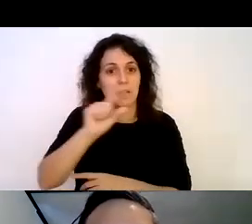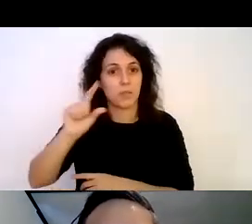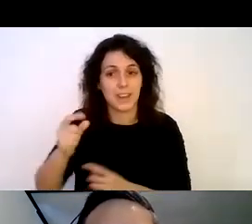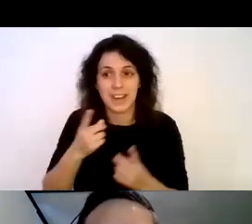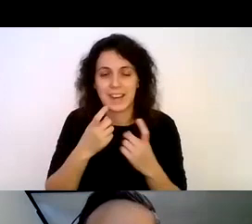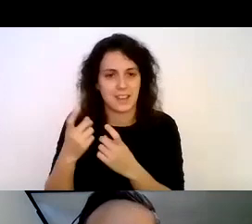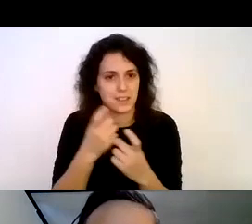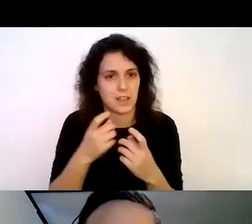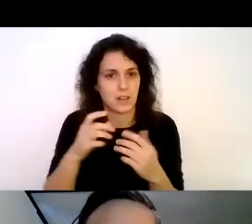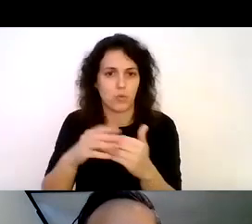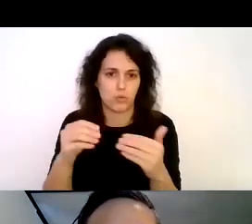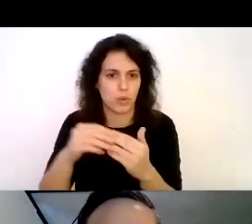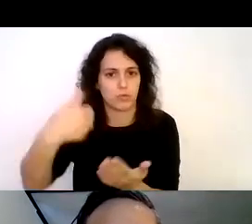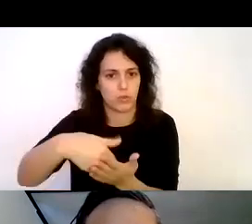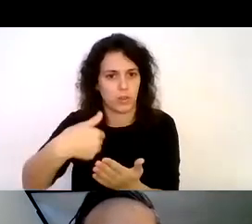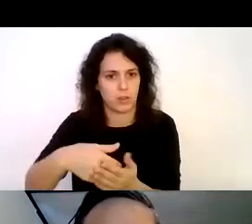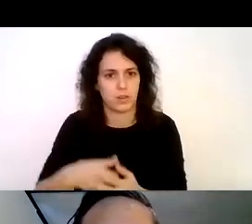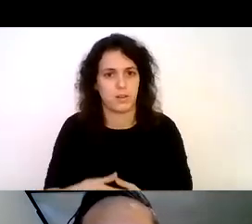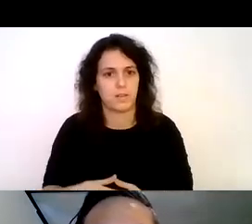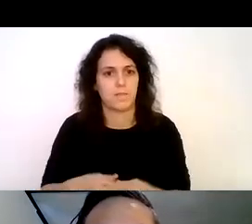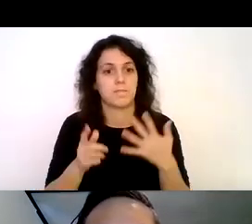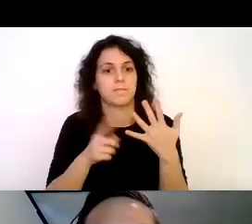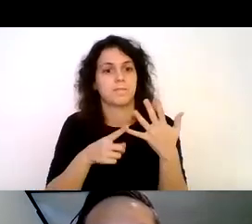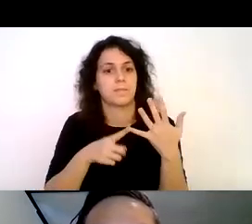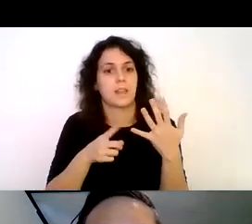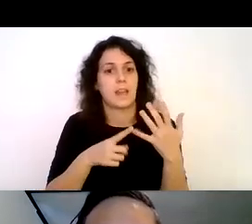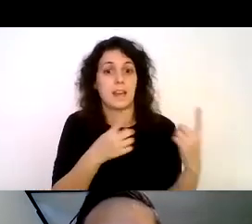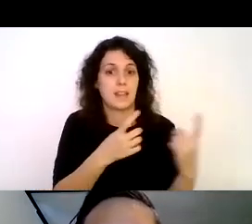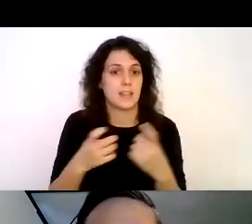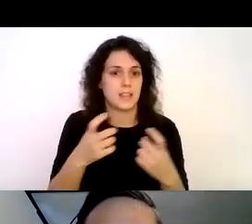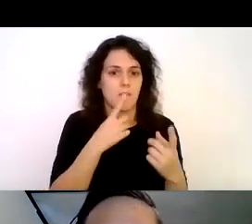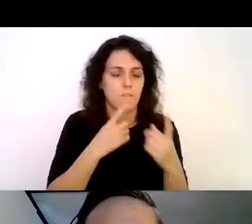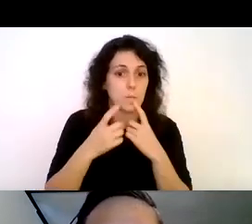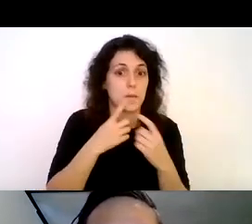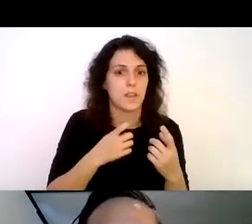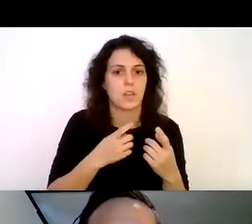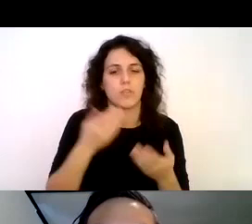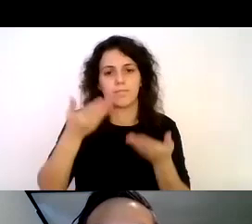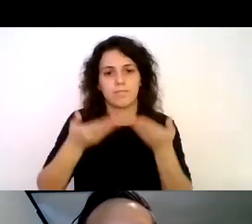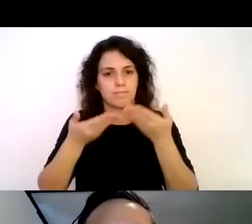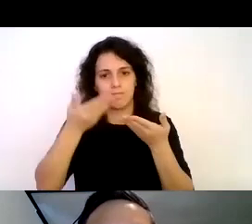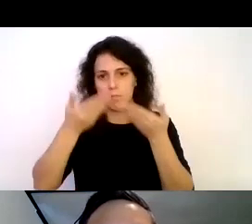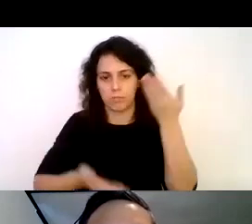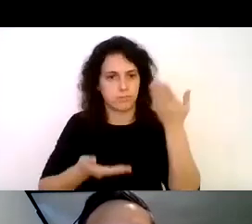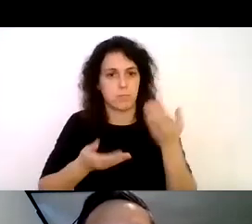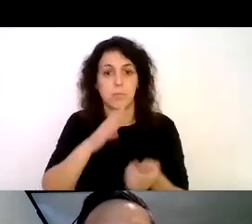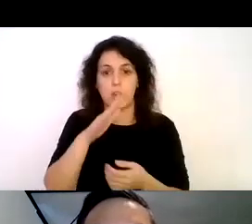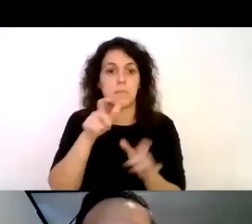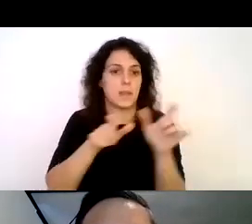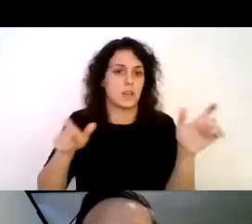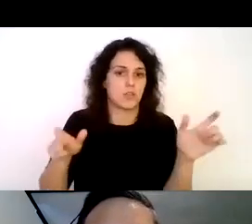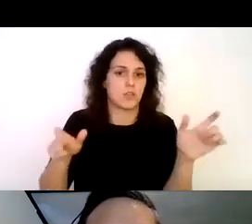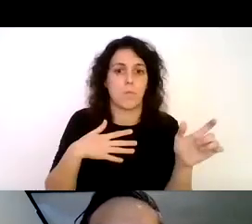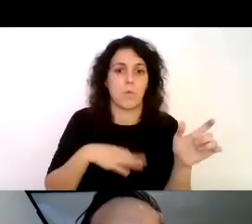por los usuarios quinto que las necesidades sobre información son desiguales ya que las personas que en algún momento